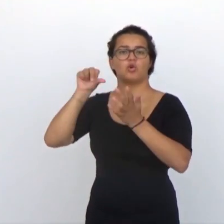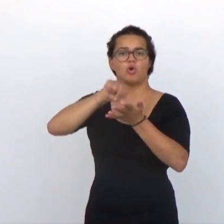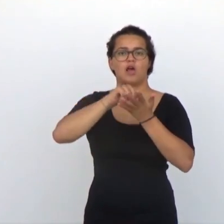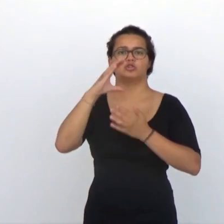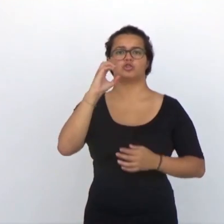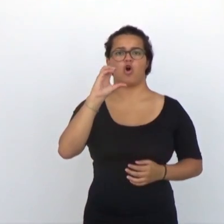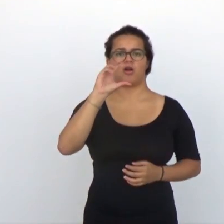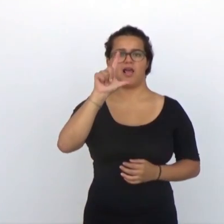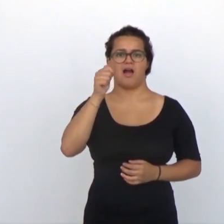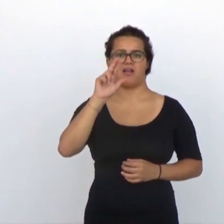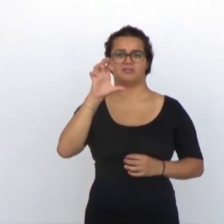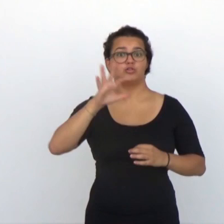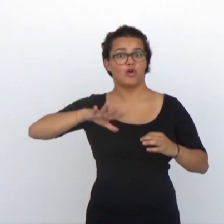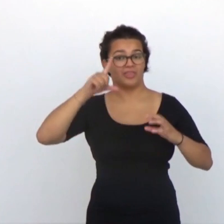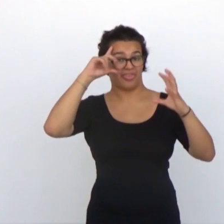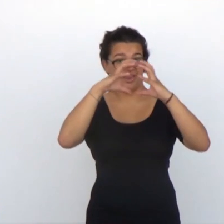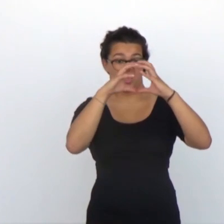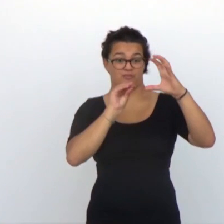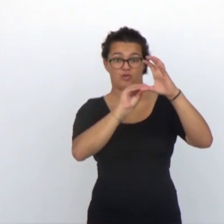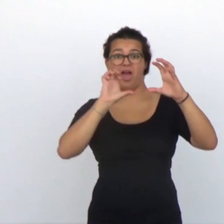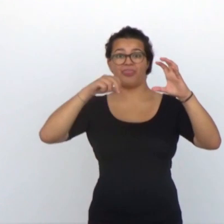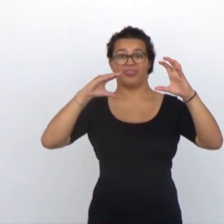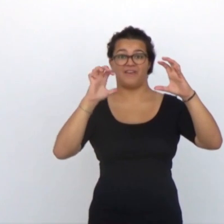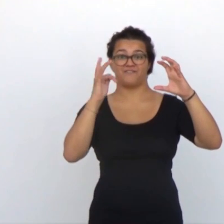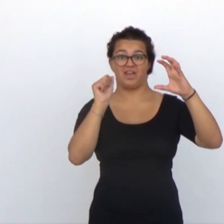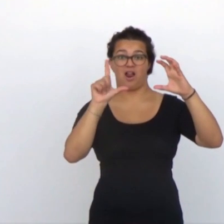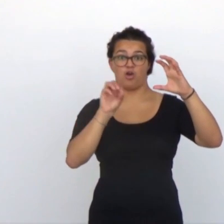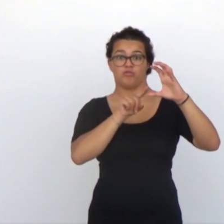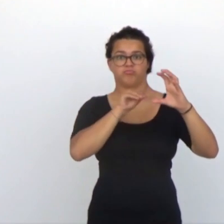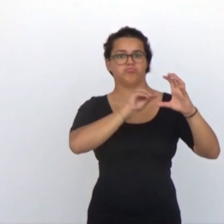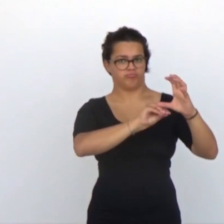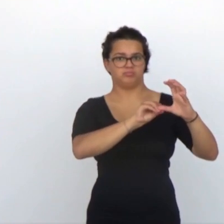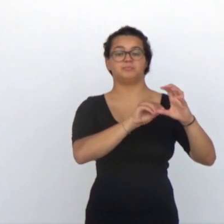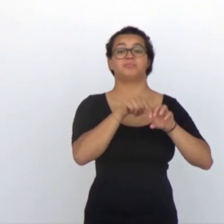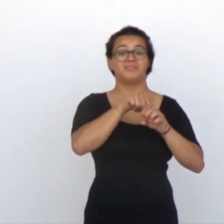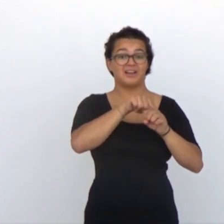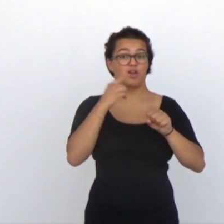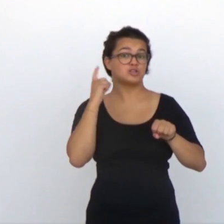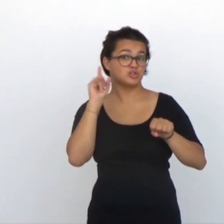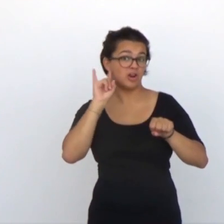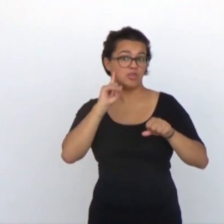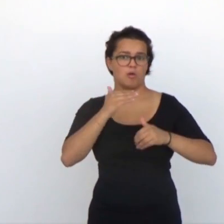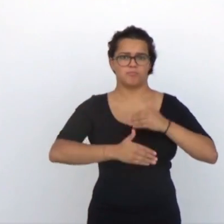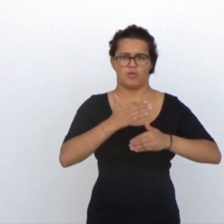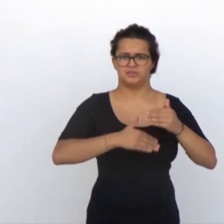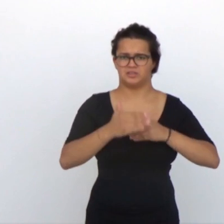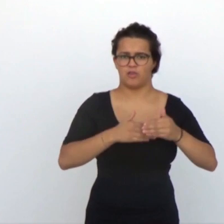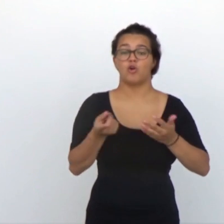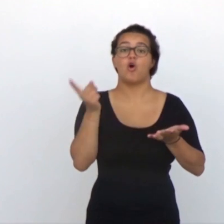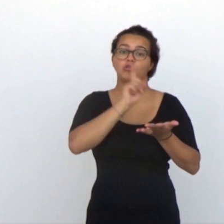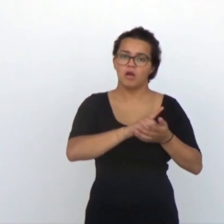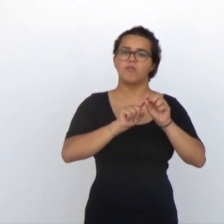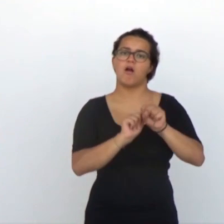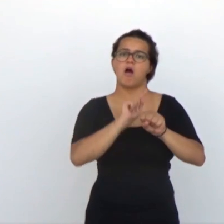núcleos cocleares situados en el tronco del encefano. Ya en los núcleos cocleares la información auditiva es procesada, y